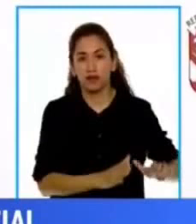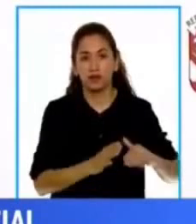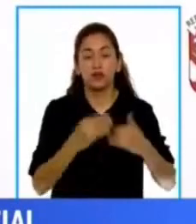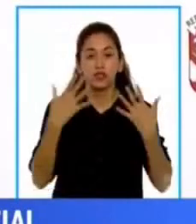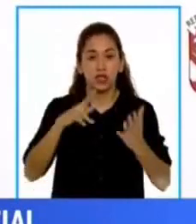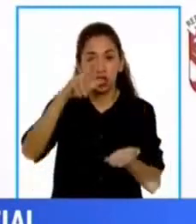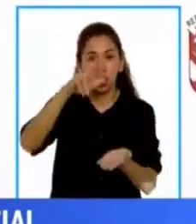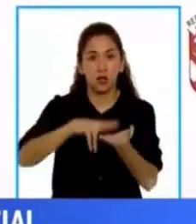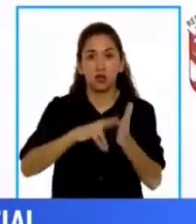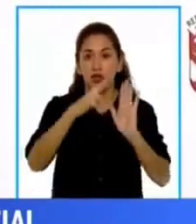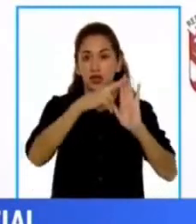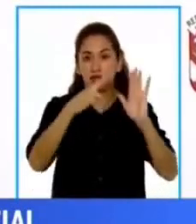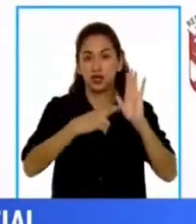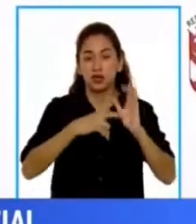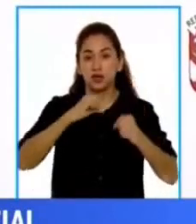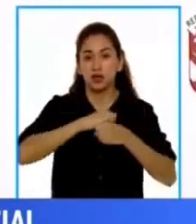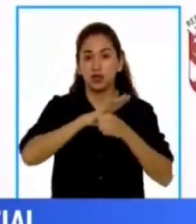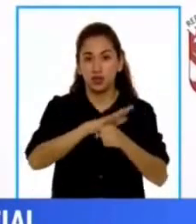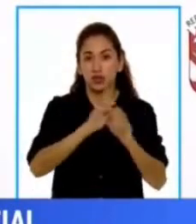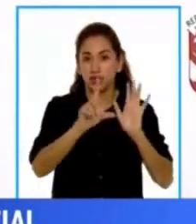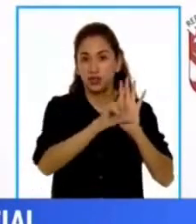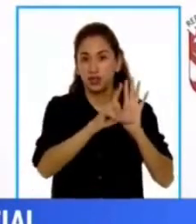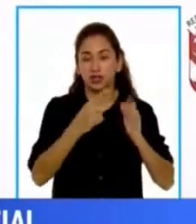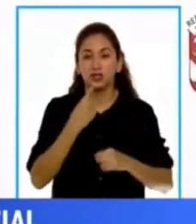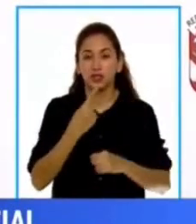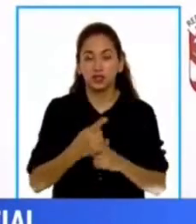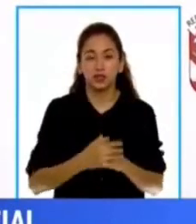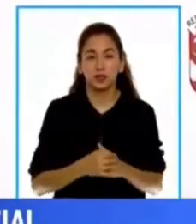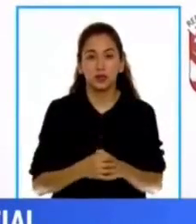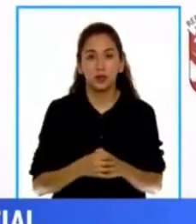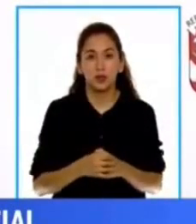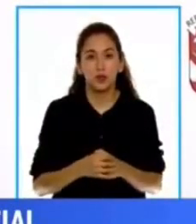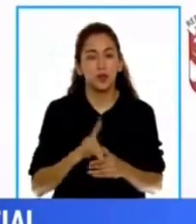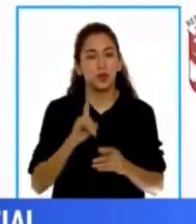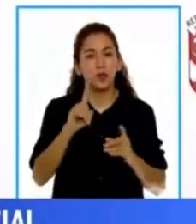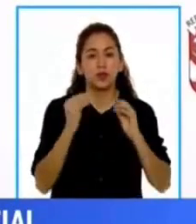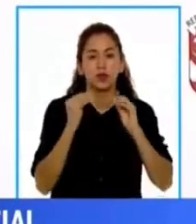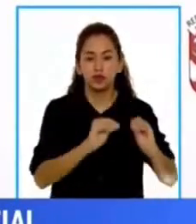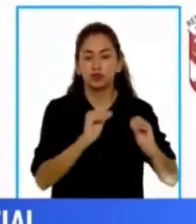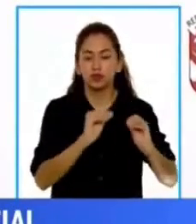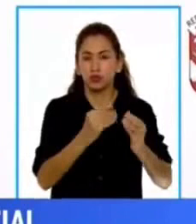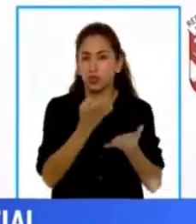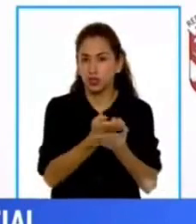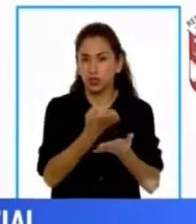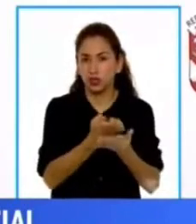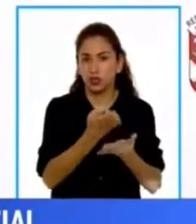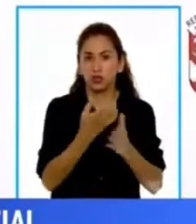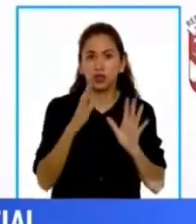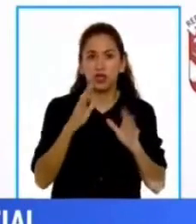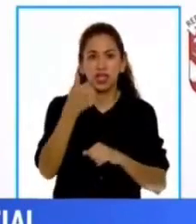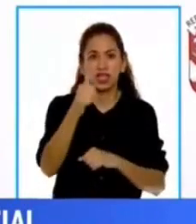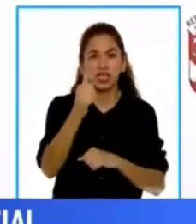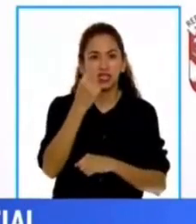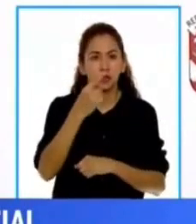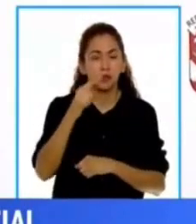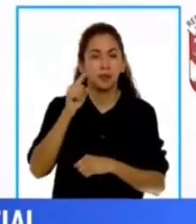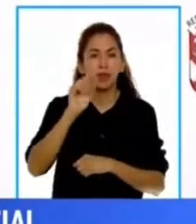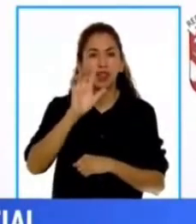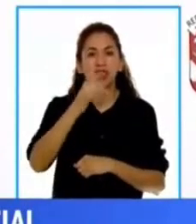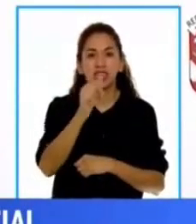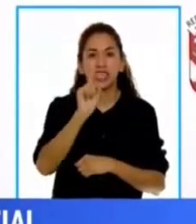aprobado el reglamento de la ley que establece que se otorgue una asistencia económica a alrededor de 10.900